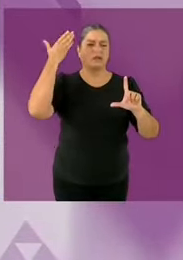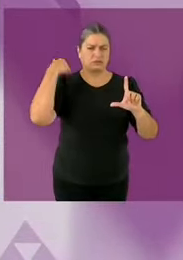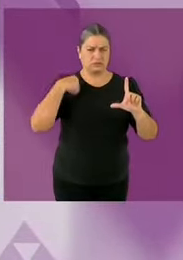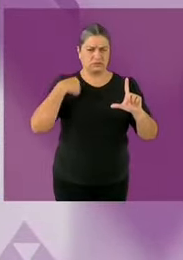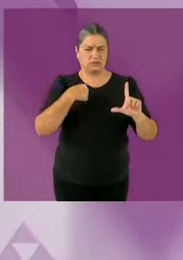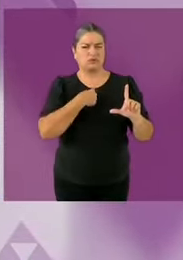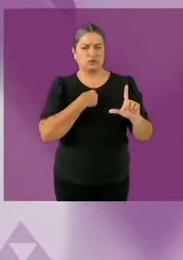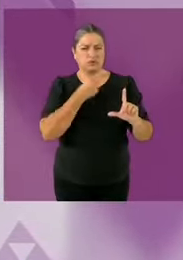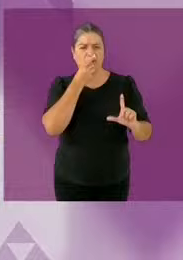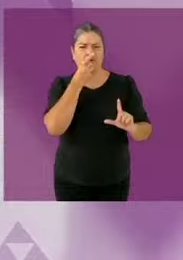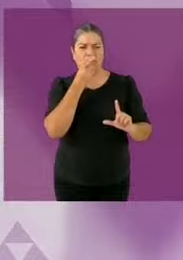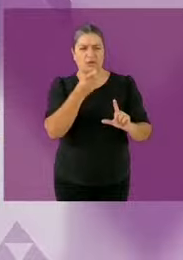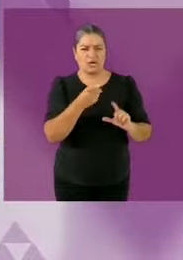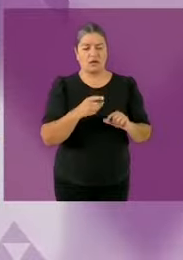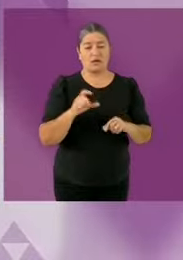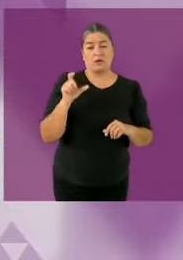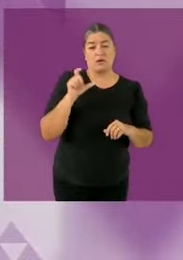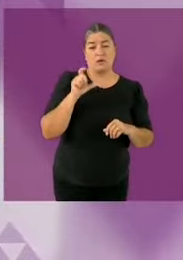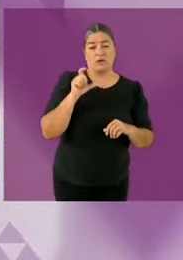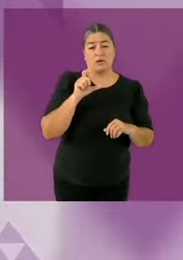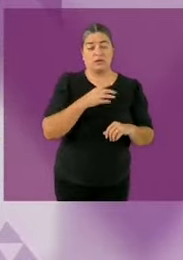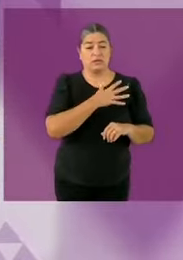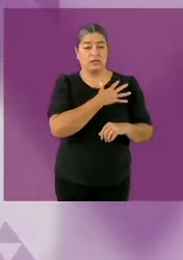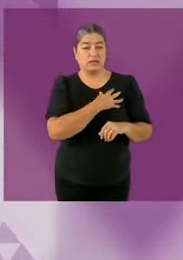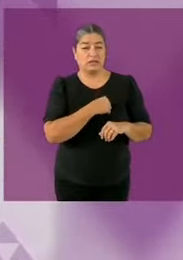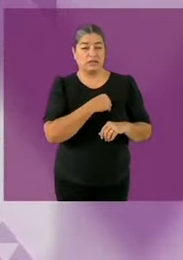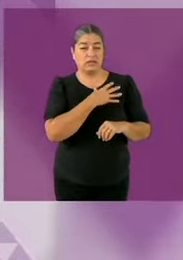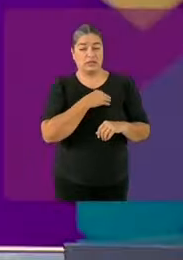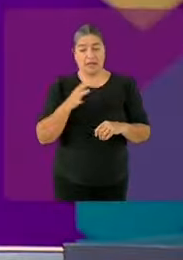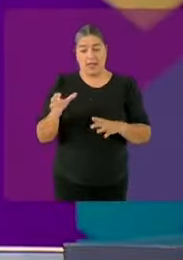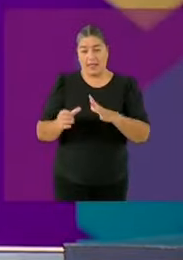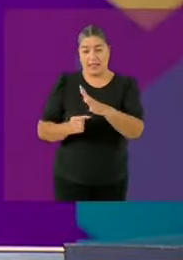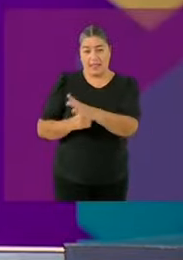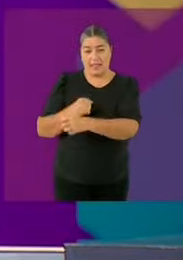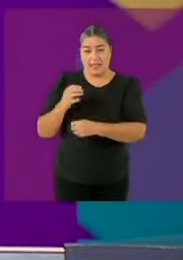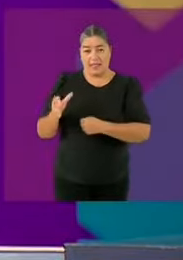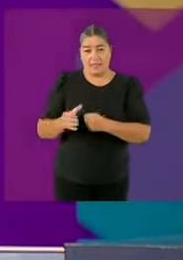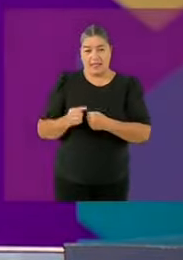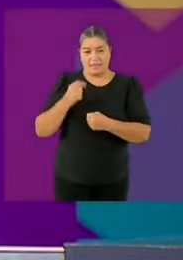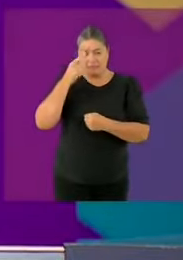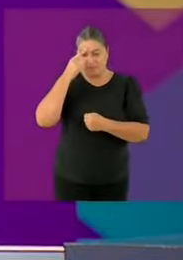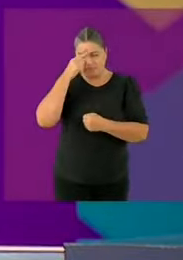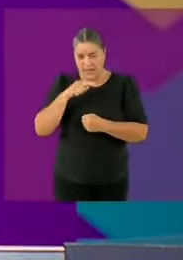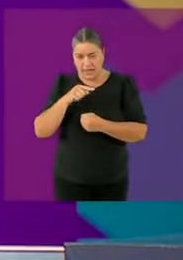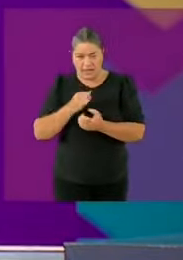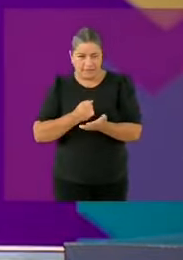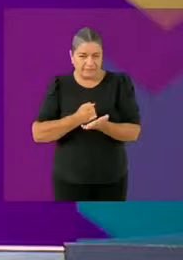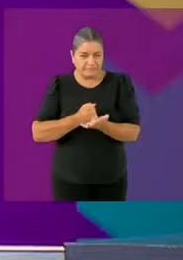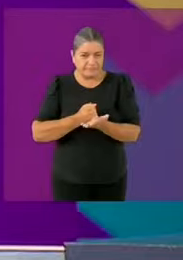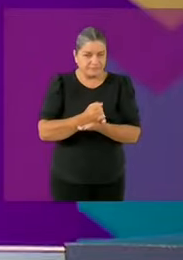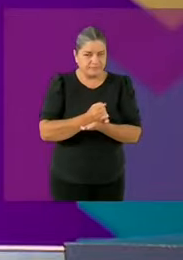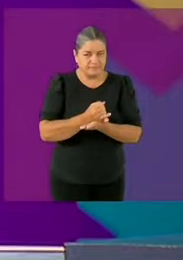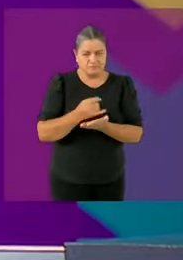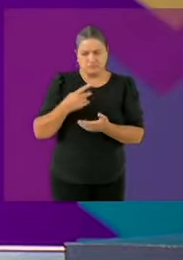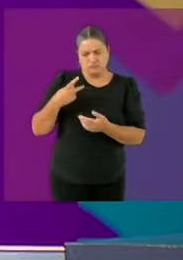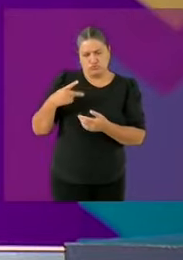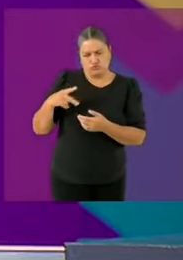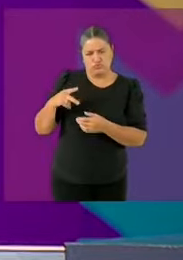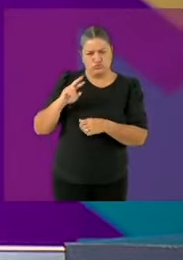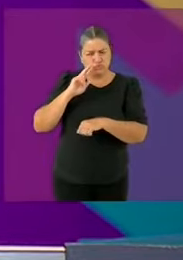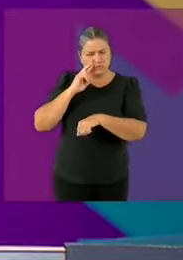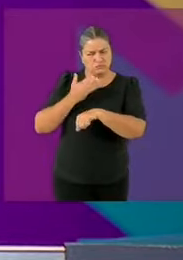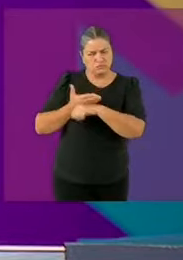indebidamente a los hijos en el ejercicio, en la toma de decisiones que no tienen que ver con sus responsabilidades, sucede en este tipo de problemas.